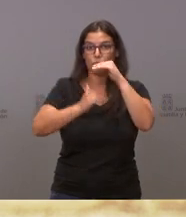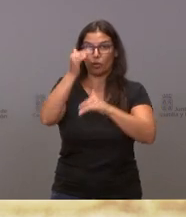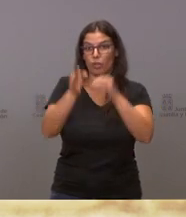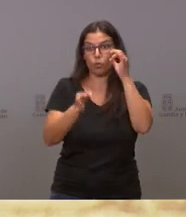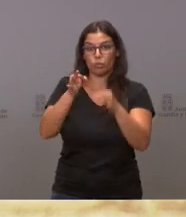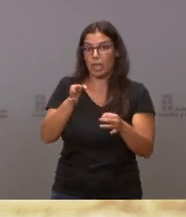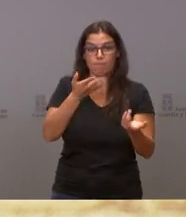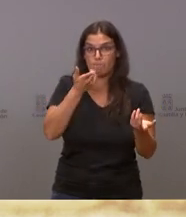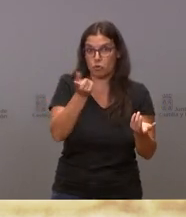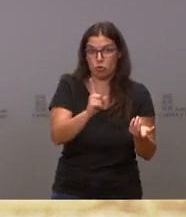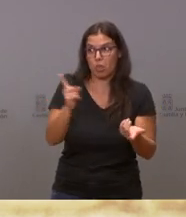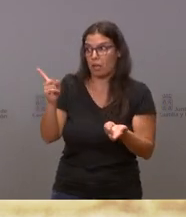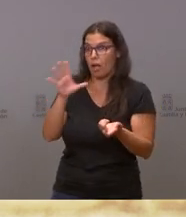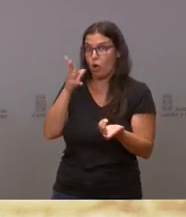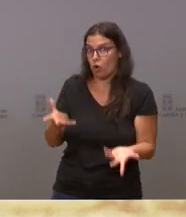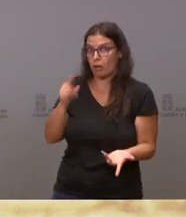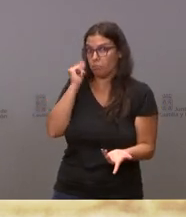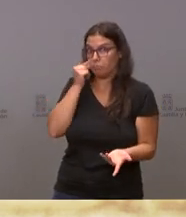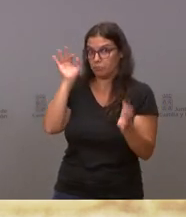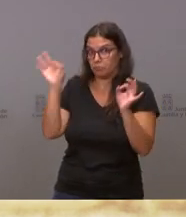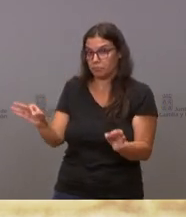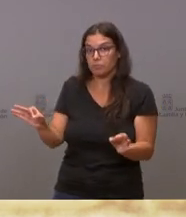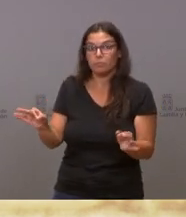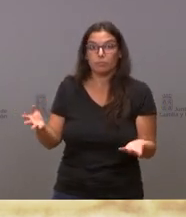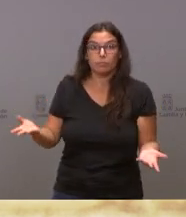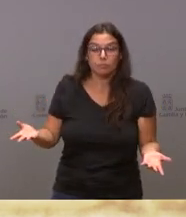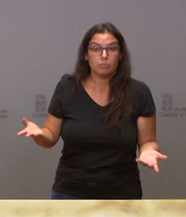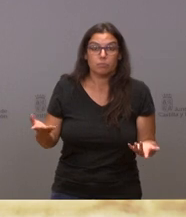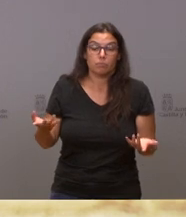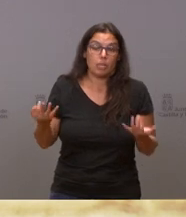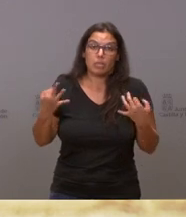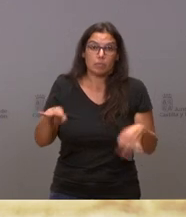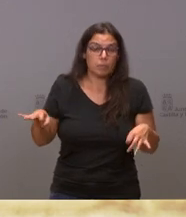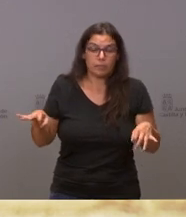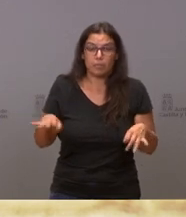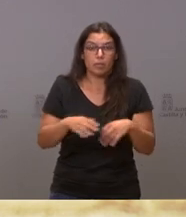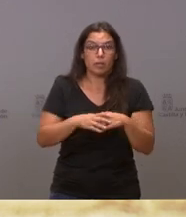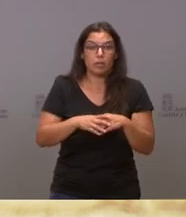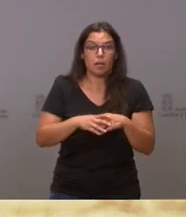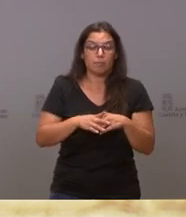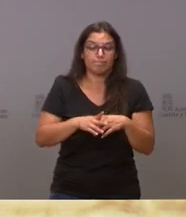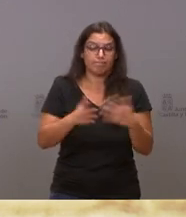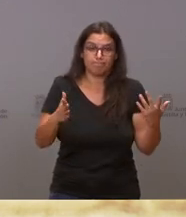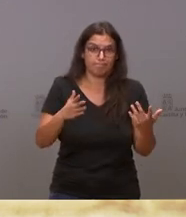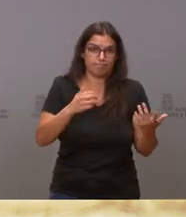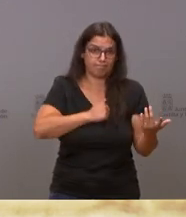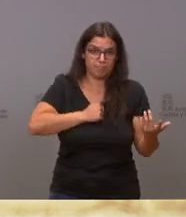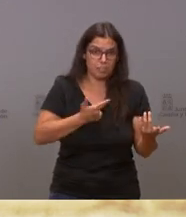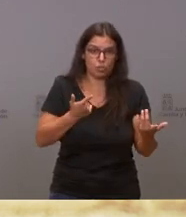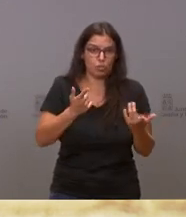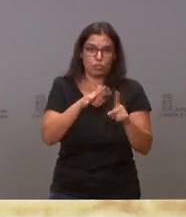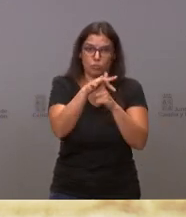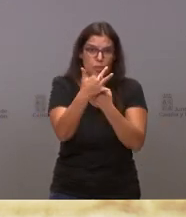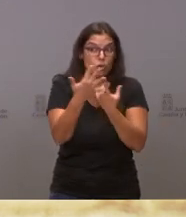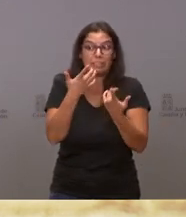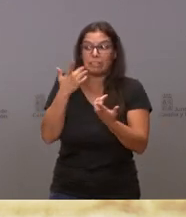usted, me acabo de enterar. Yo, simplemente, pues, lamentar una situación de esta naturaleza y cumplir, por